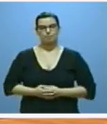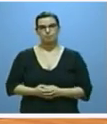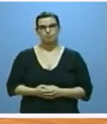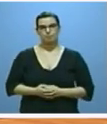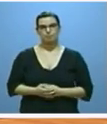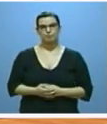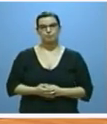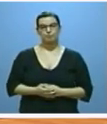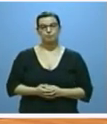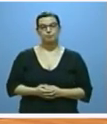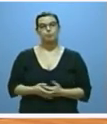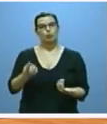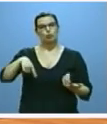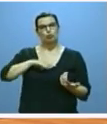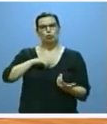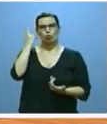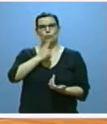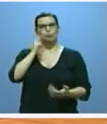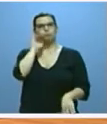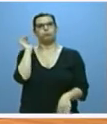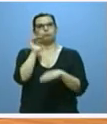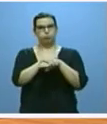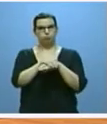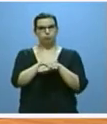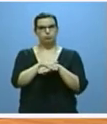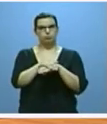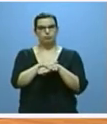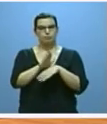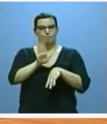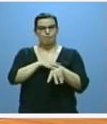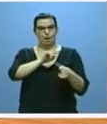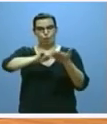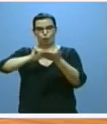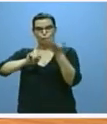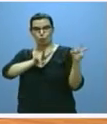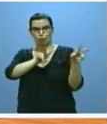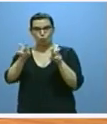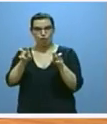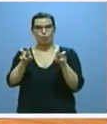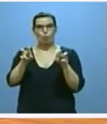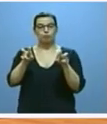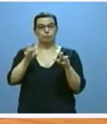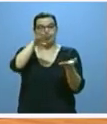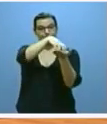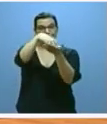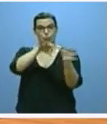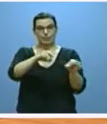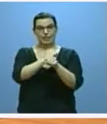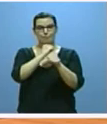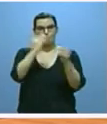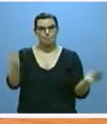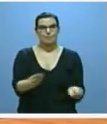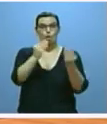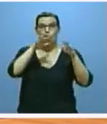Respecto de ellas, hemos cumplido el compromiso de mejorar la dotación para los nuevos contratos en dichos centros que hoy alcanza el